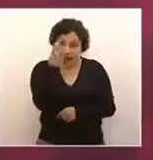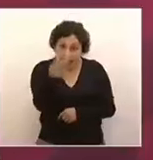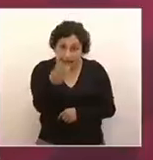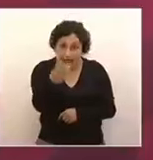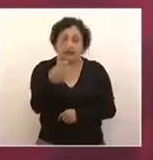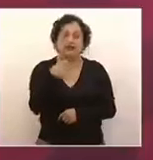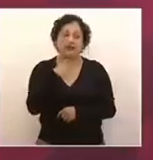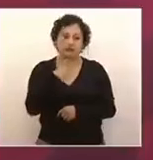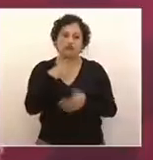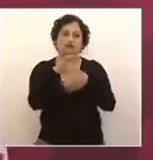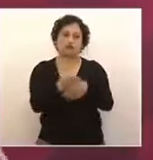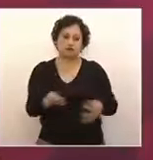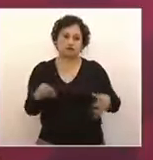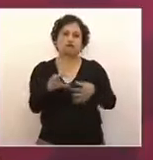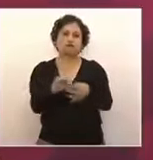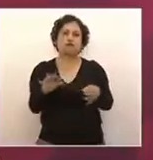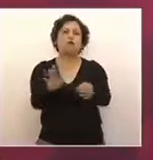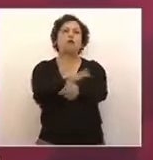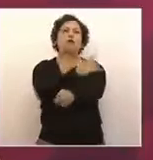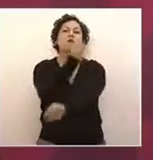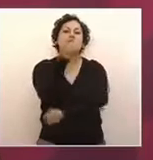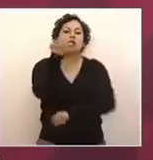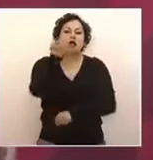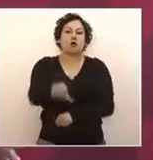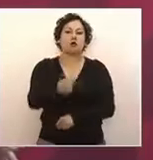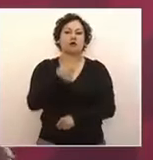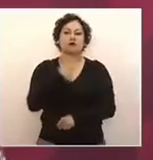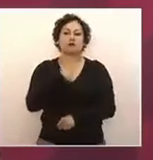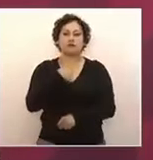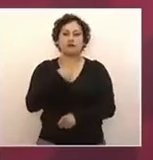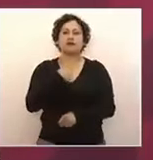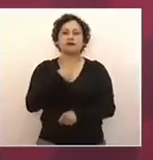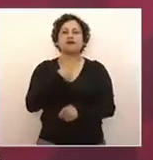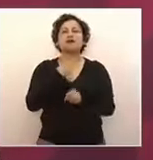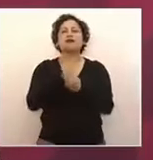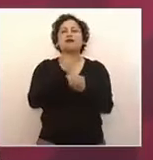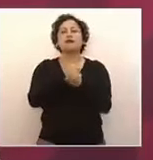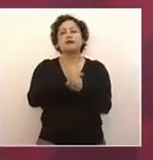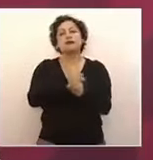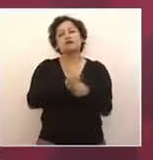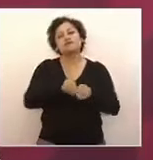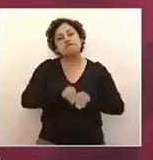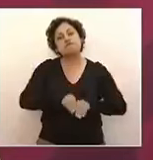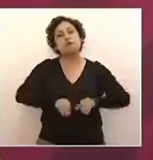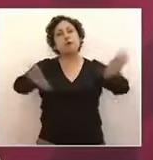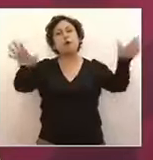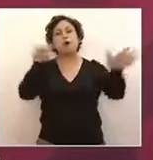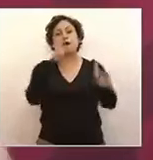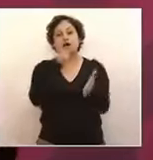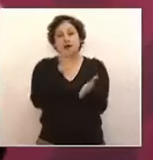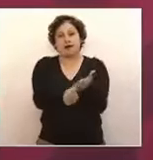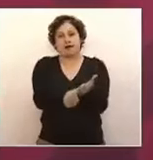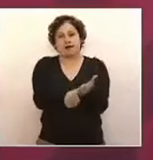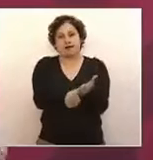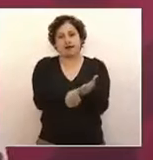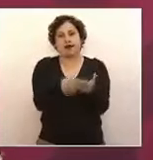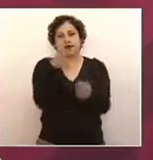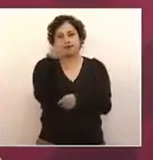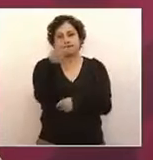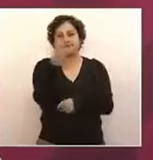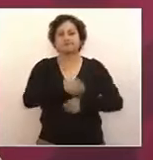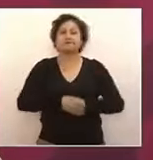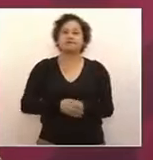por la carta que publiqué el día de hoy en mis redes sociales. Cuando se niega